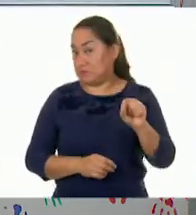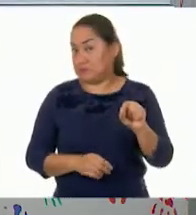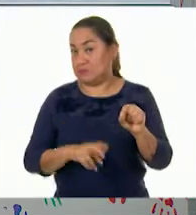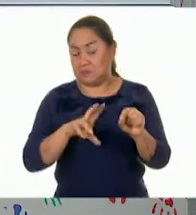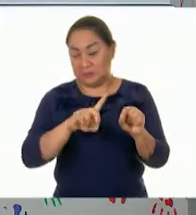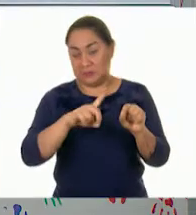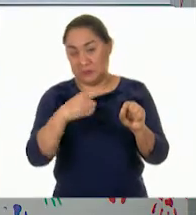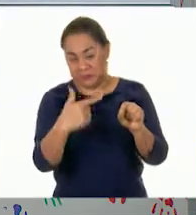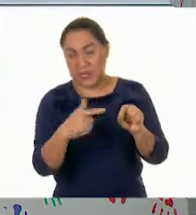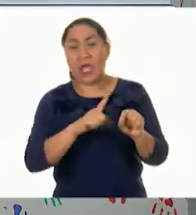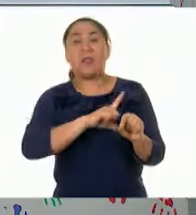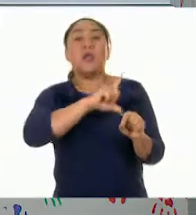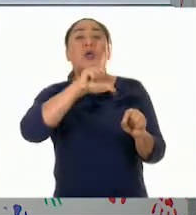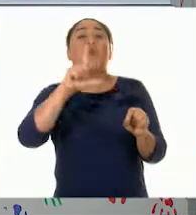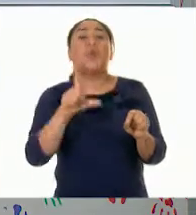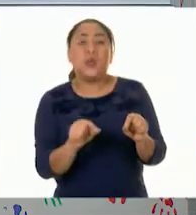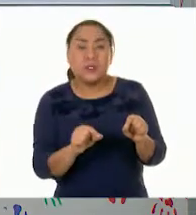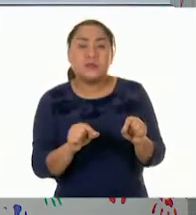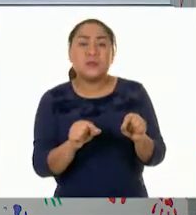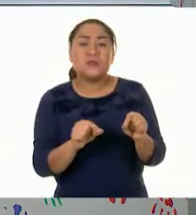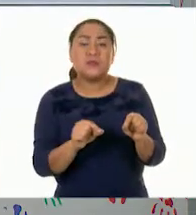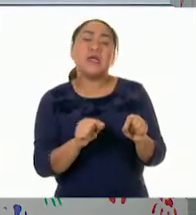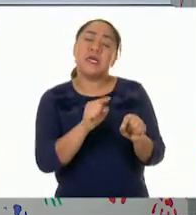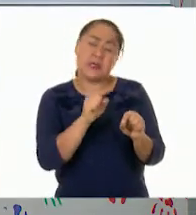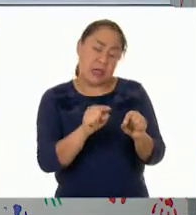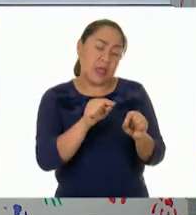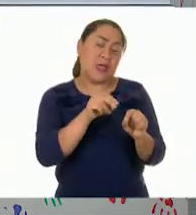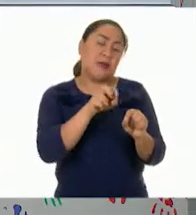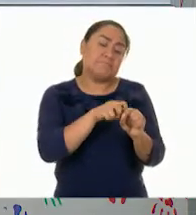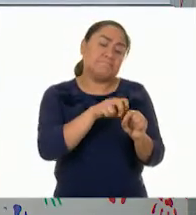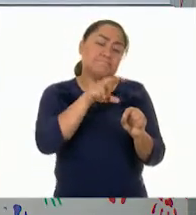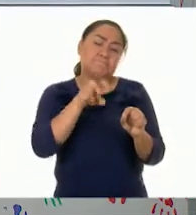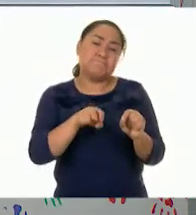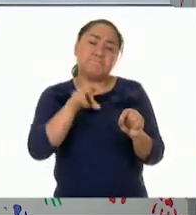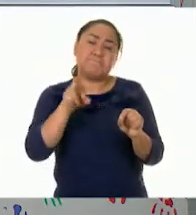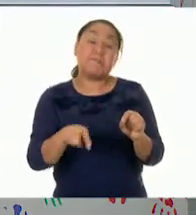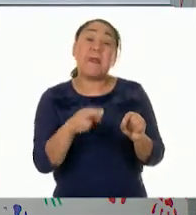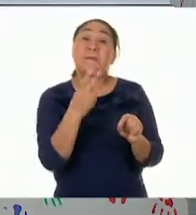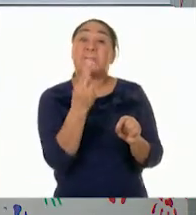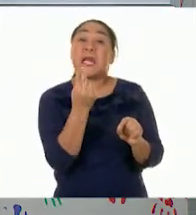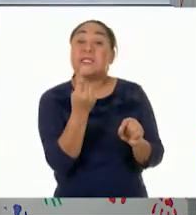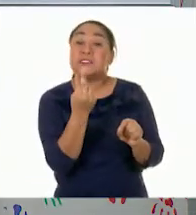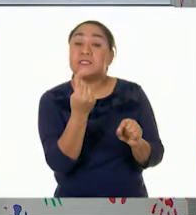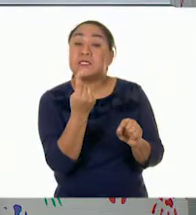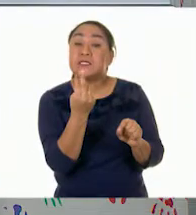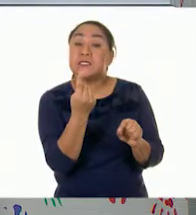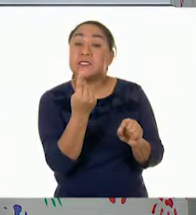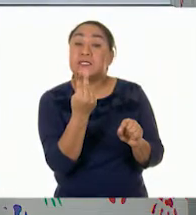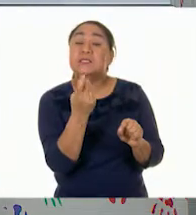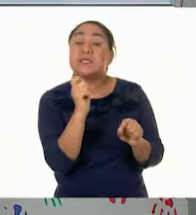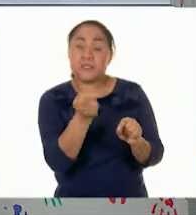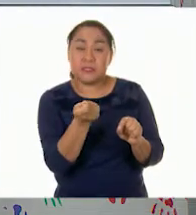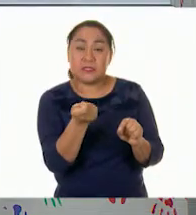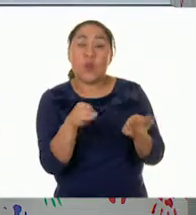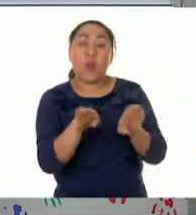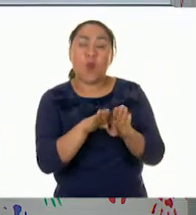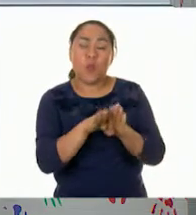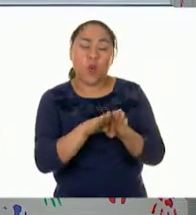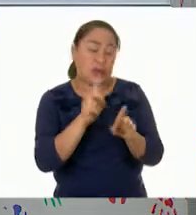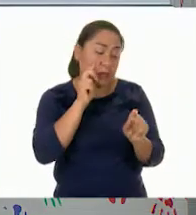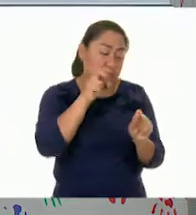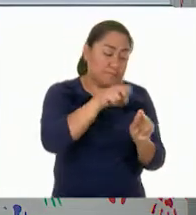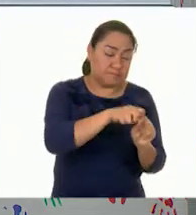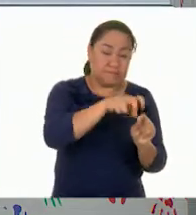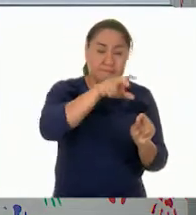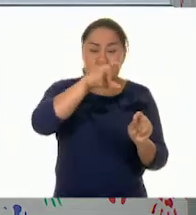37. Después, avanzó 25 lugares con dos saltos de 10 y uno de